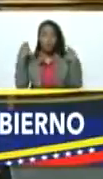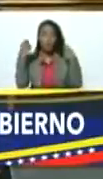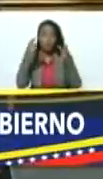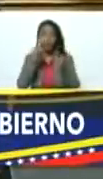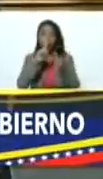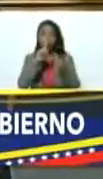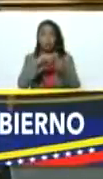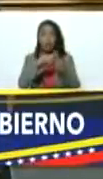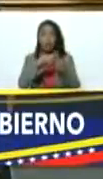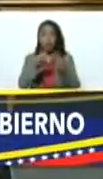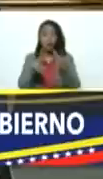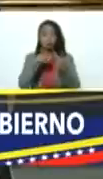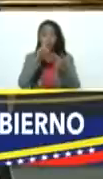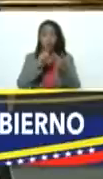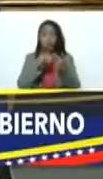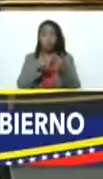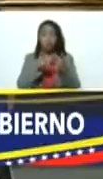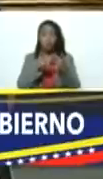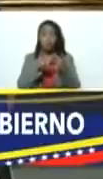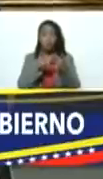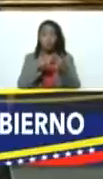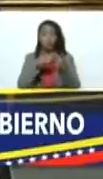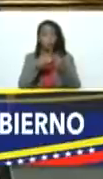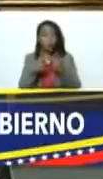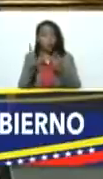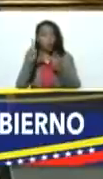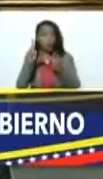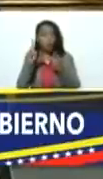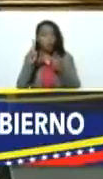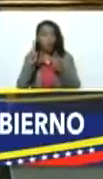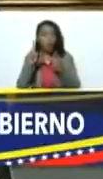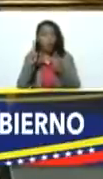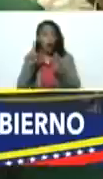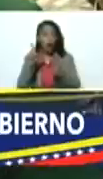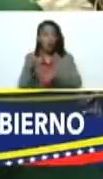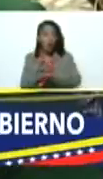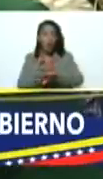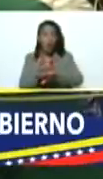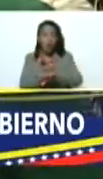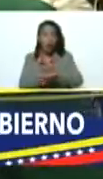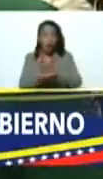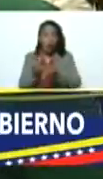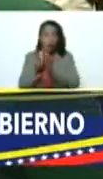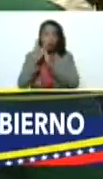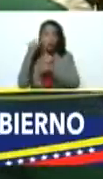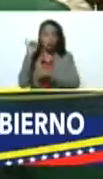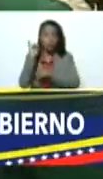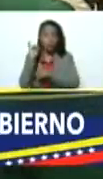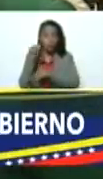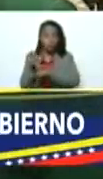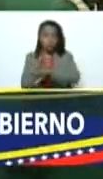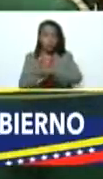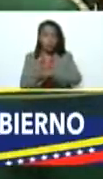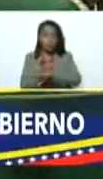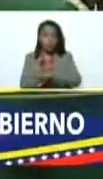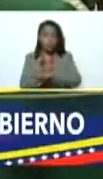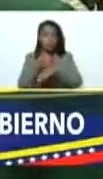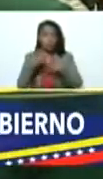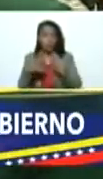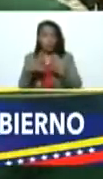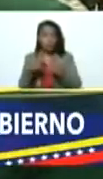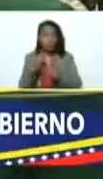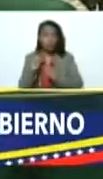Y lo otro tiene una jefatura de gobierno que hace las veces de una gobernación que es